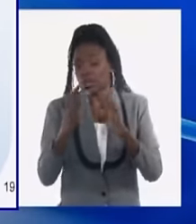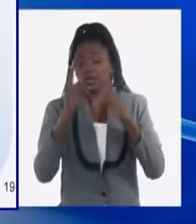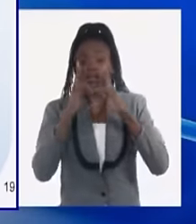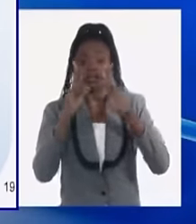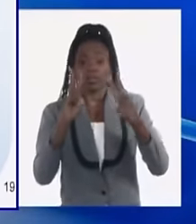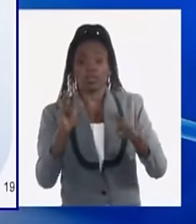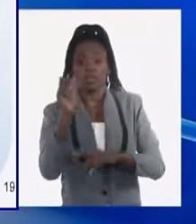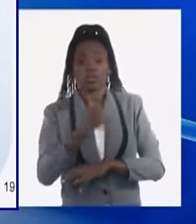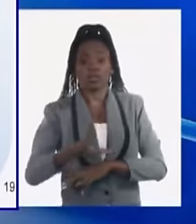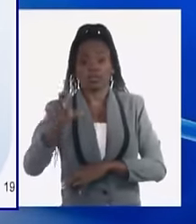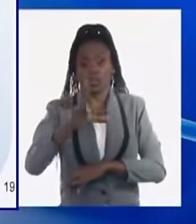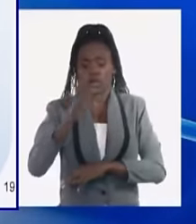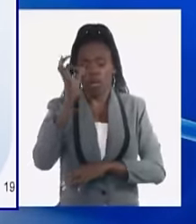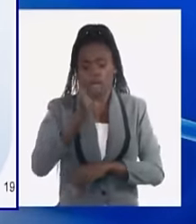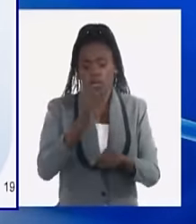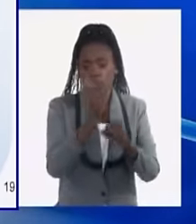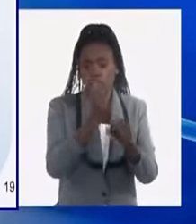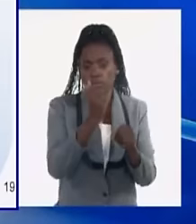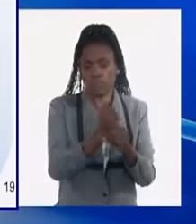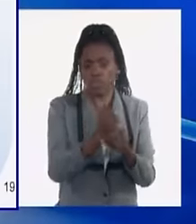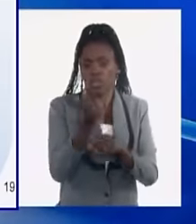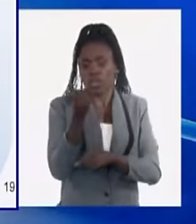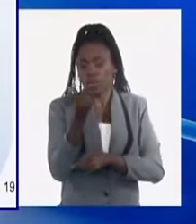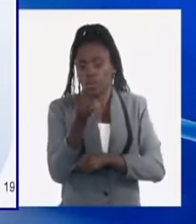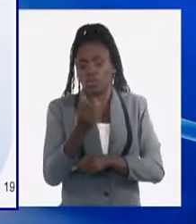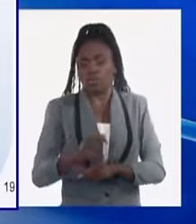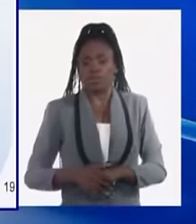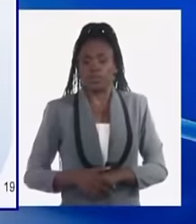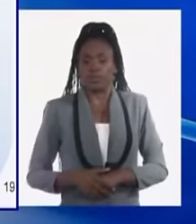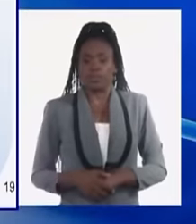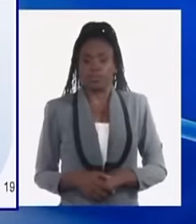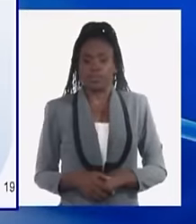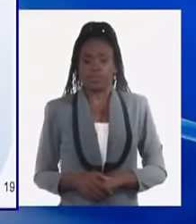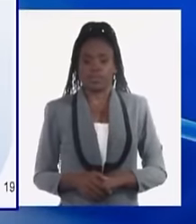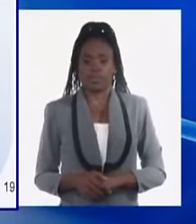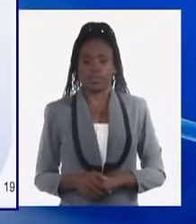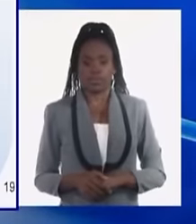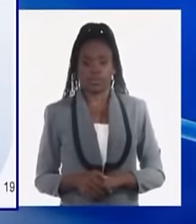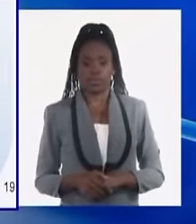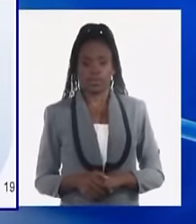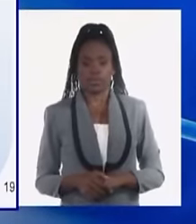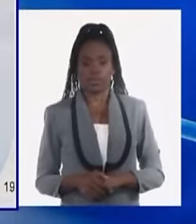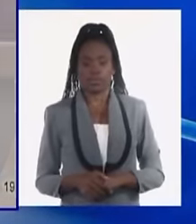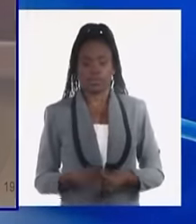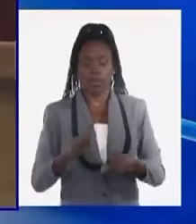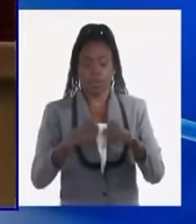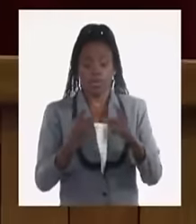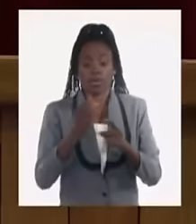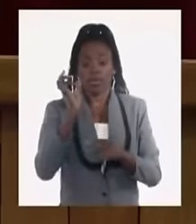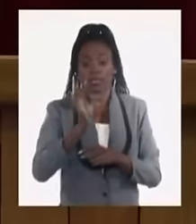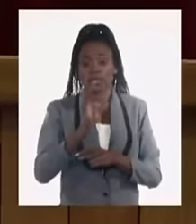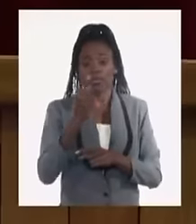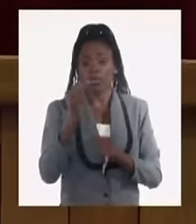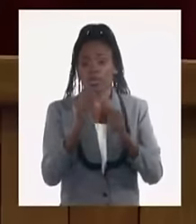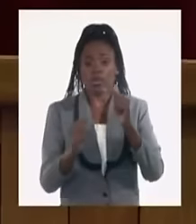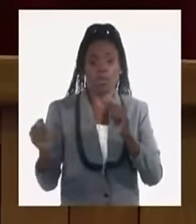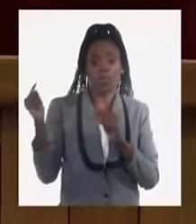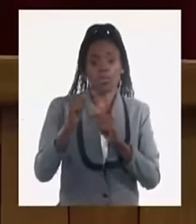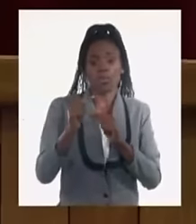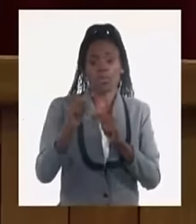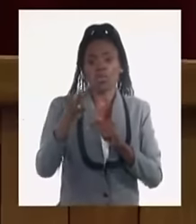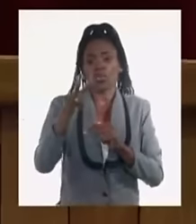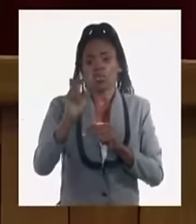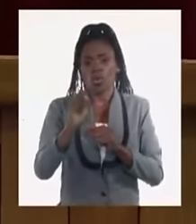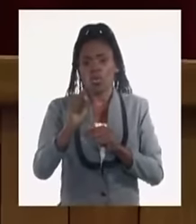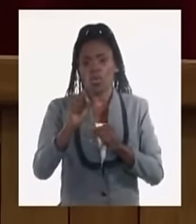activa, económica y social del país. ¿Por qué? Porque no siempre se ha priorizado la actualización